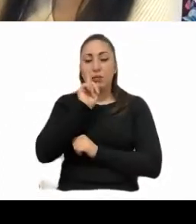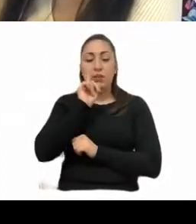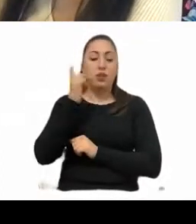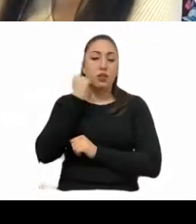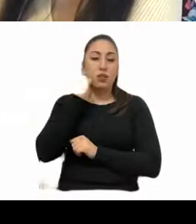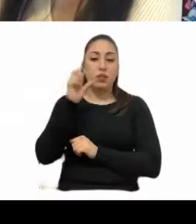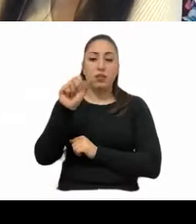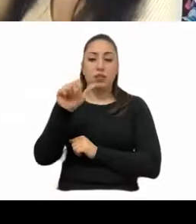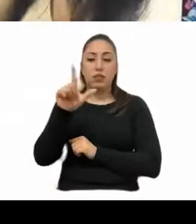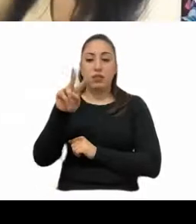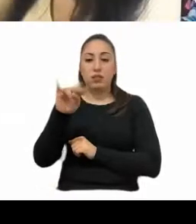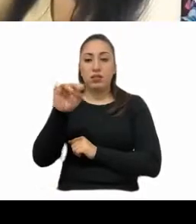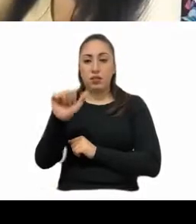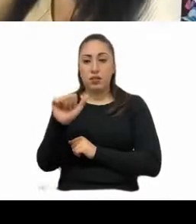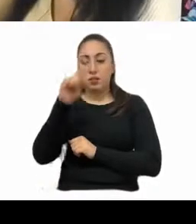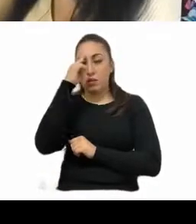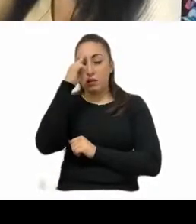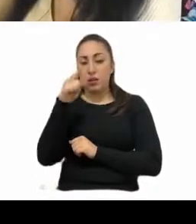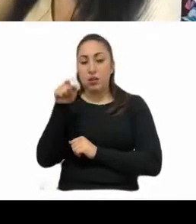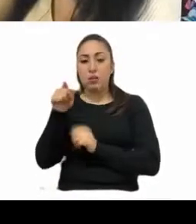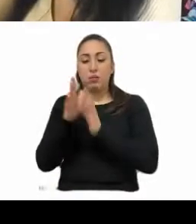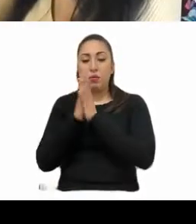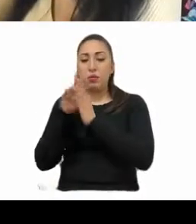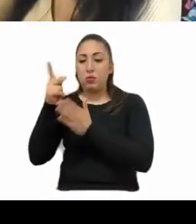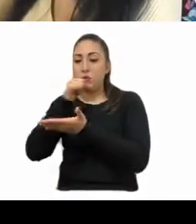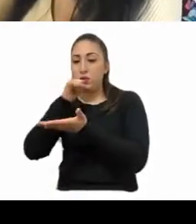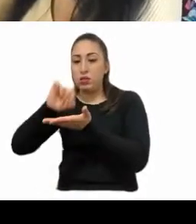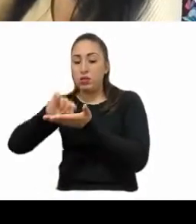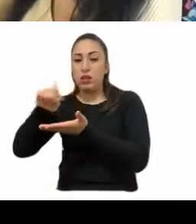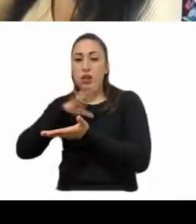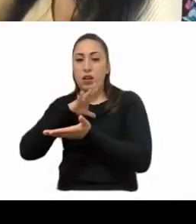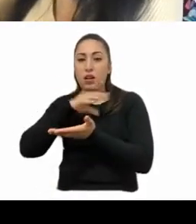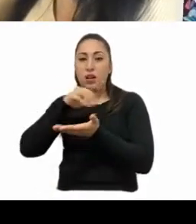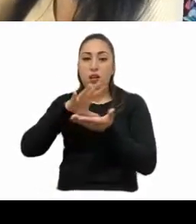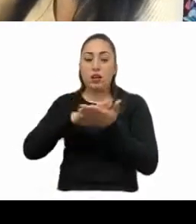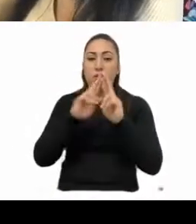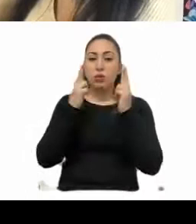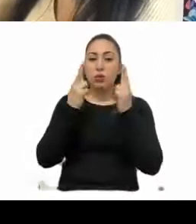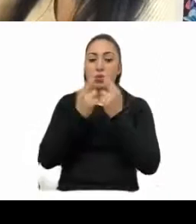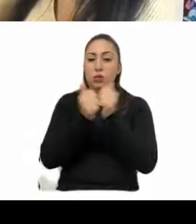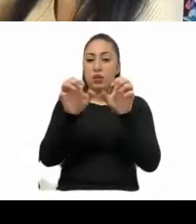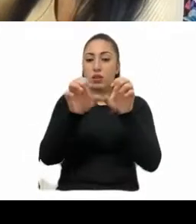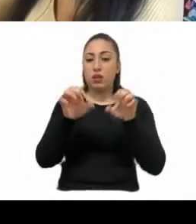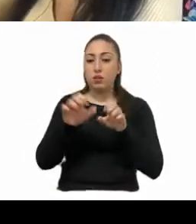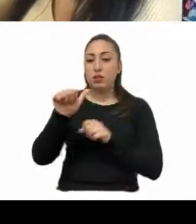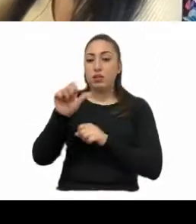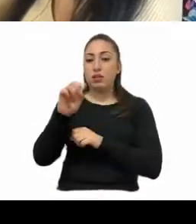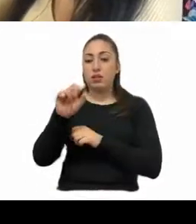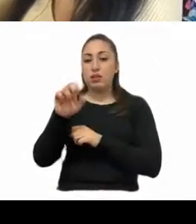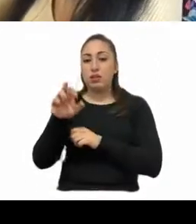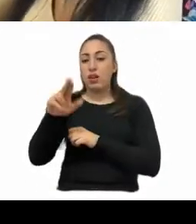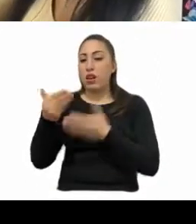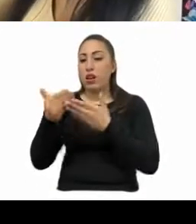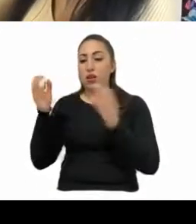para que instruya al secretario técnico a que existan reuniones de asesores, porque no hubo una reunión previa de asesores,